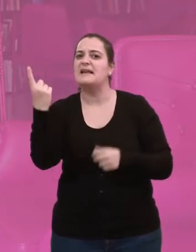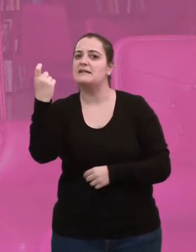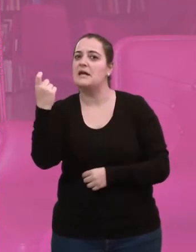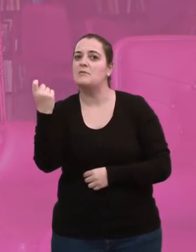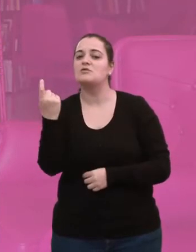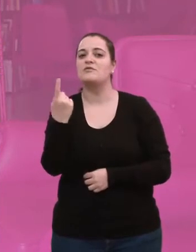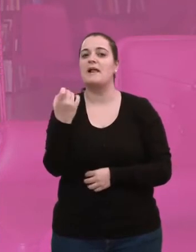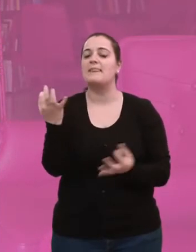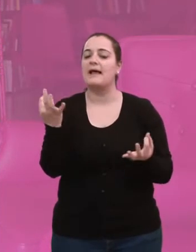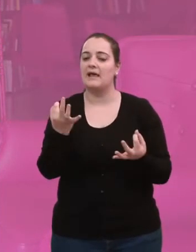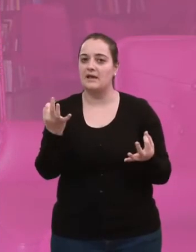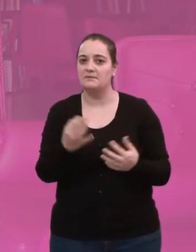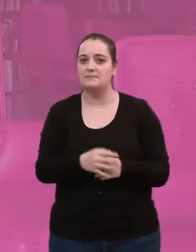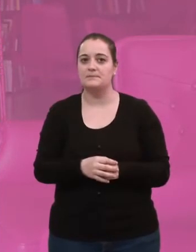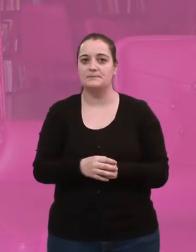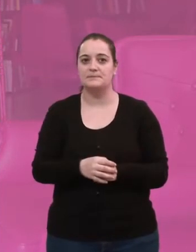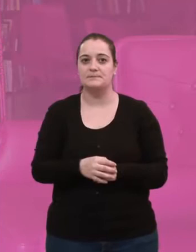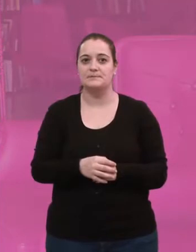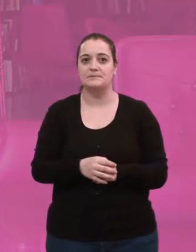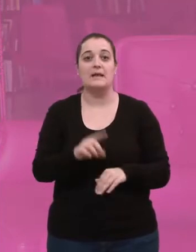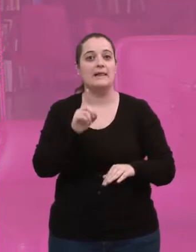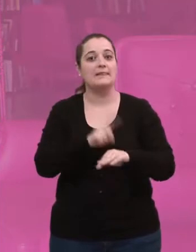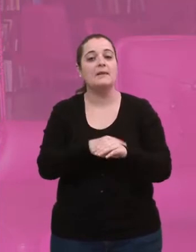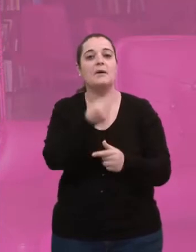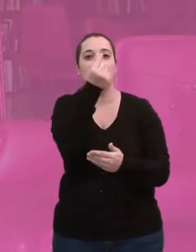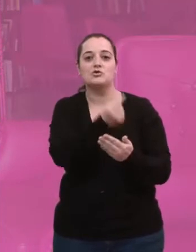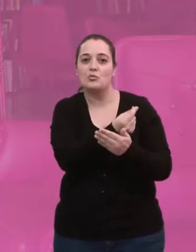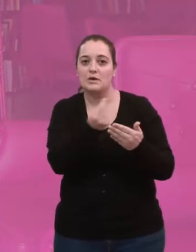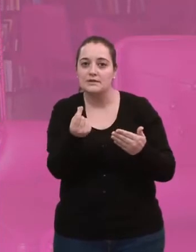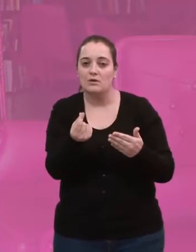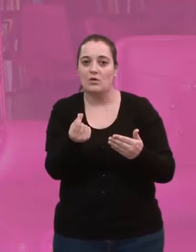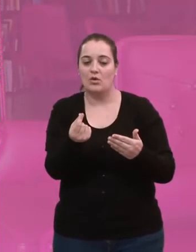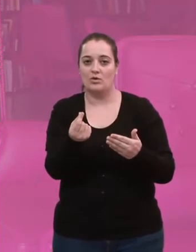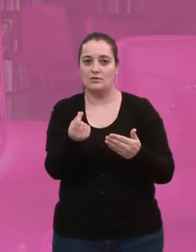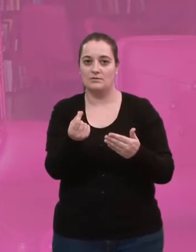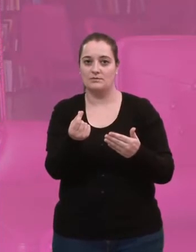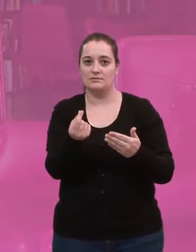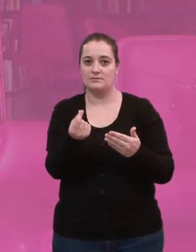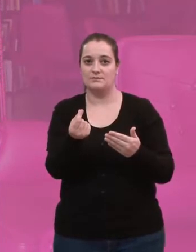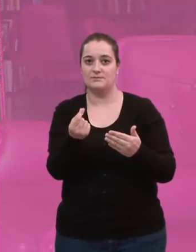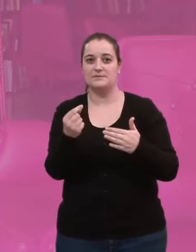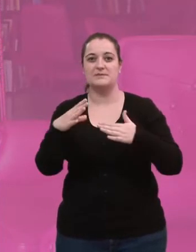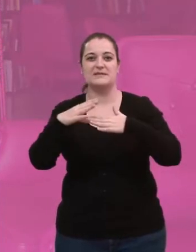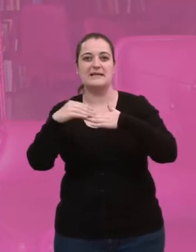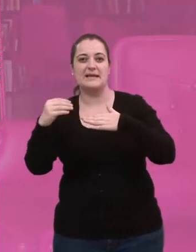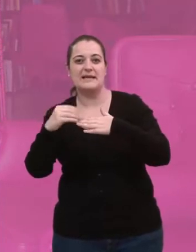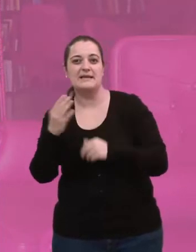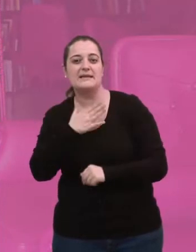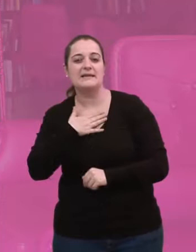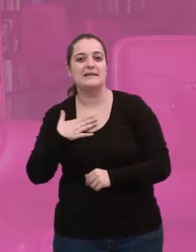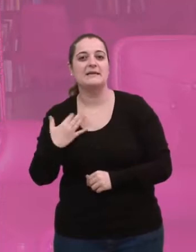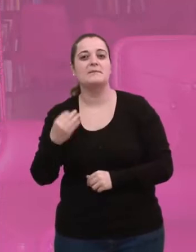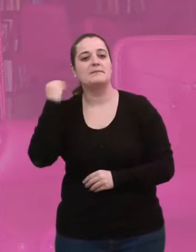qué hace falta, el tiempo, el presupuesto, qué han pedido los clientes, qué